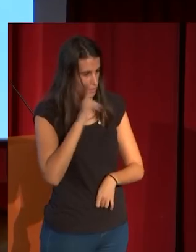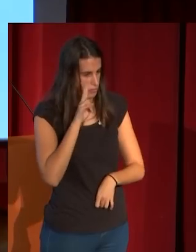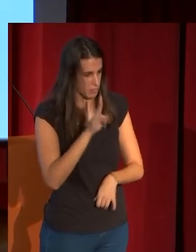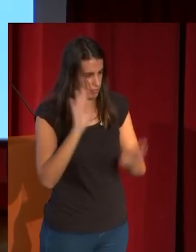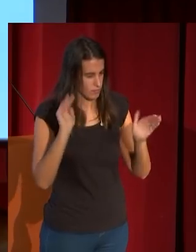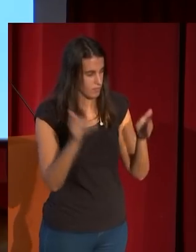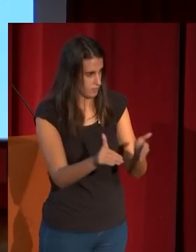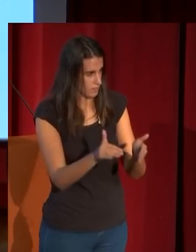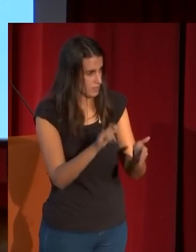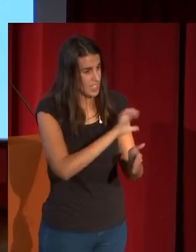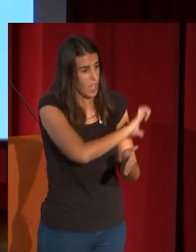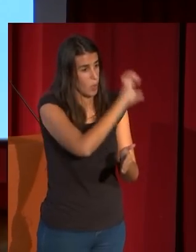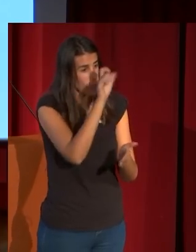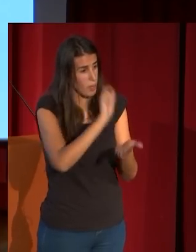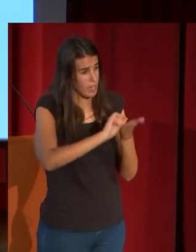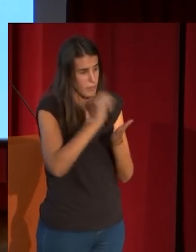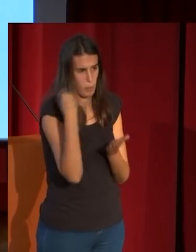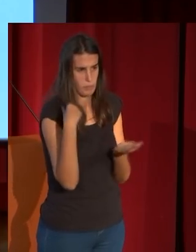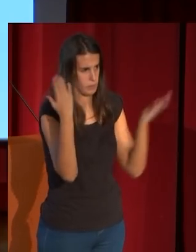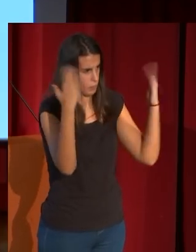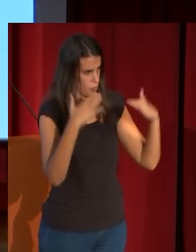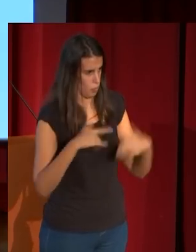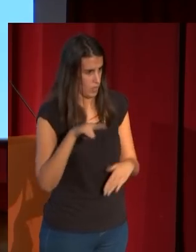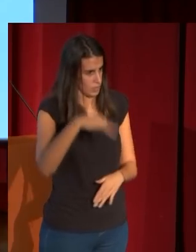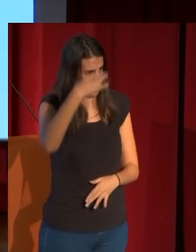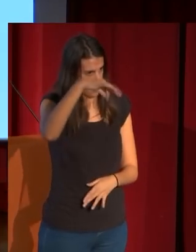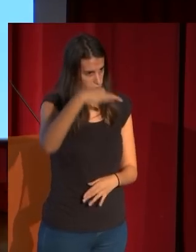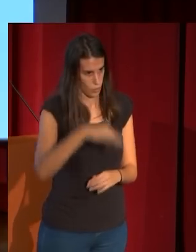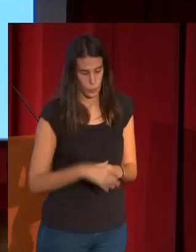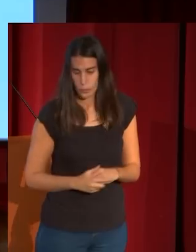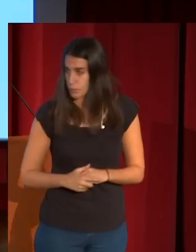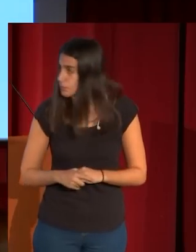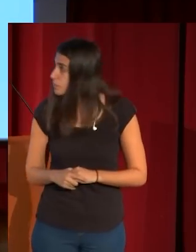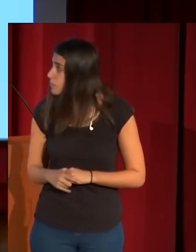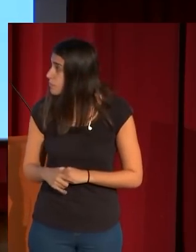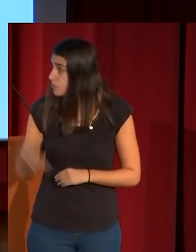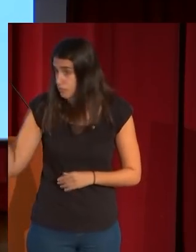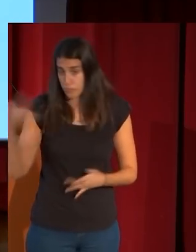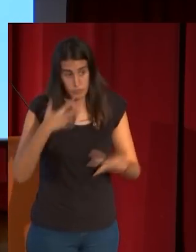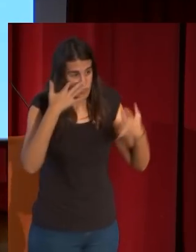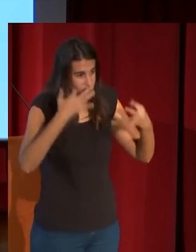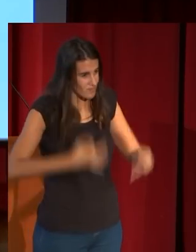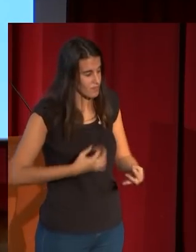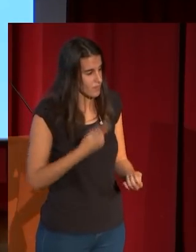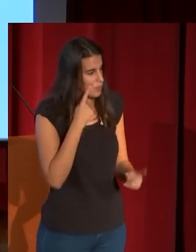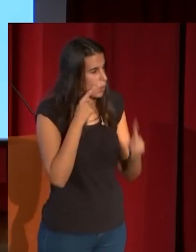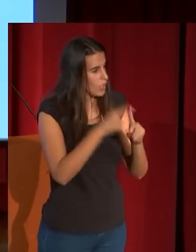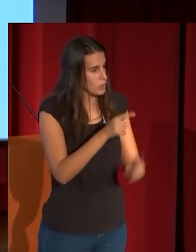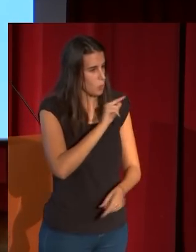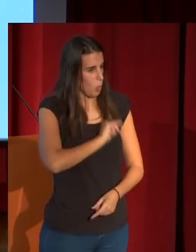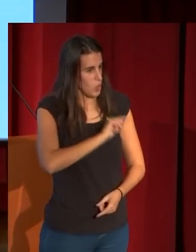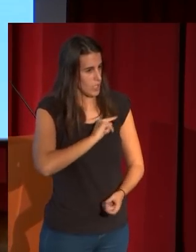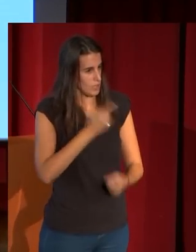al lado de la figura de su amigo muerto. Y esta veracidad y esta autenticidad del sentimiento, esta especie de